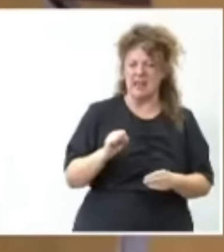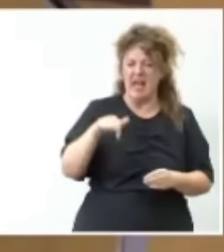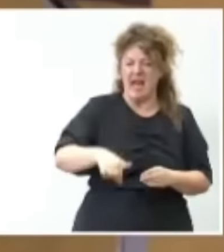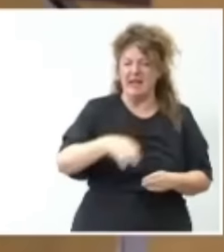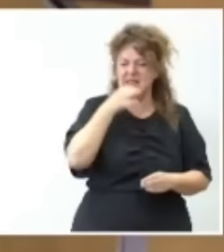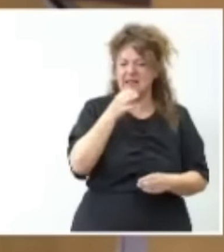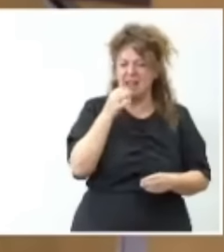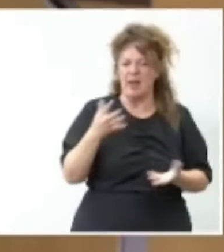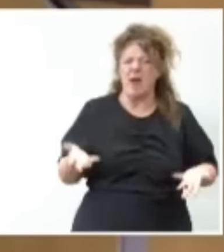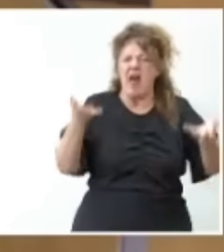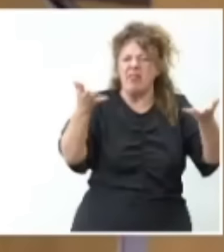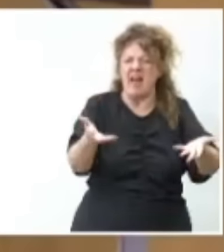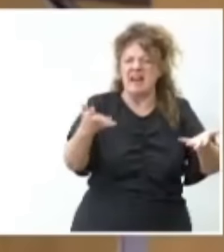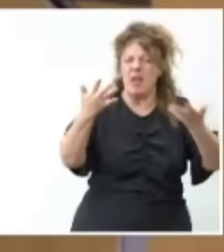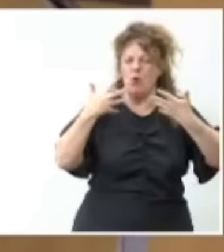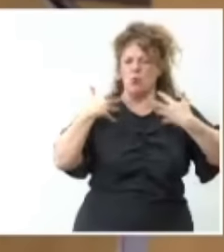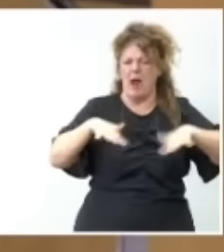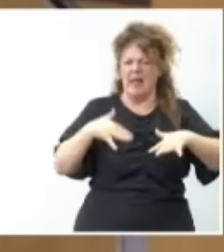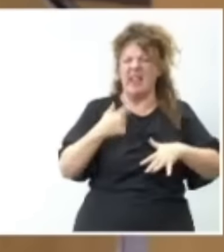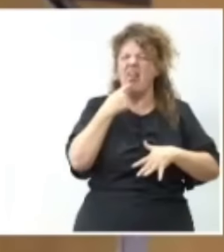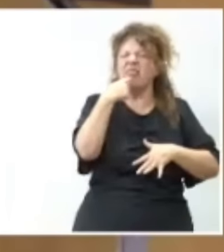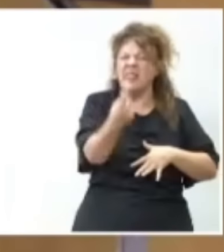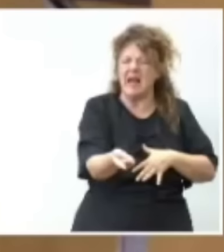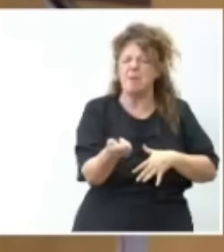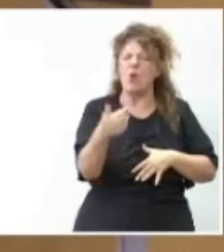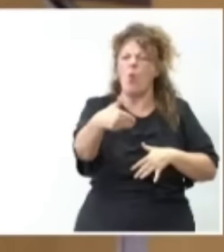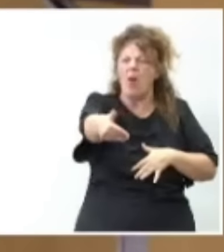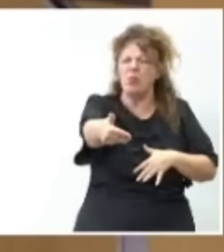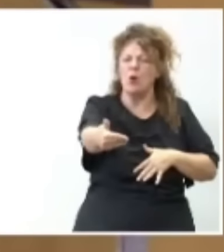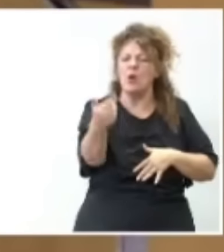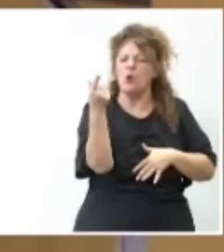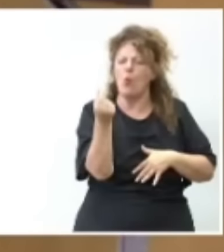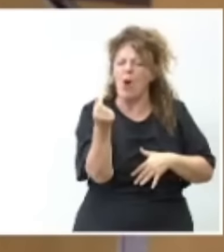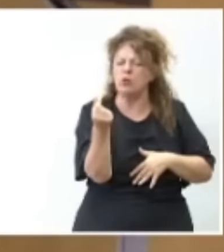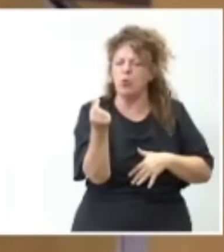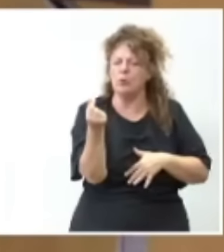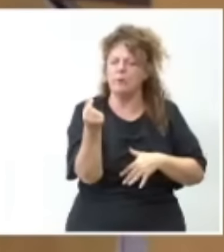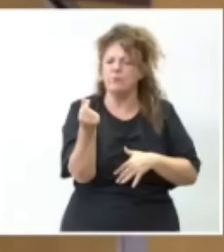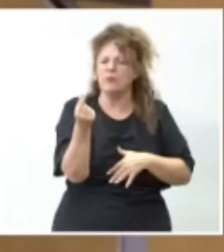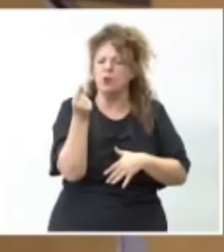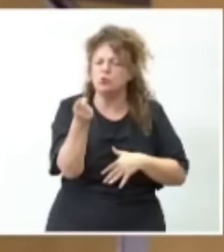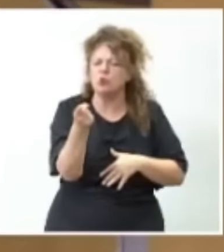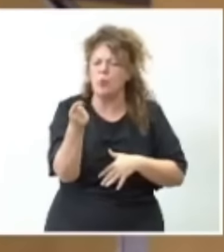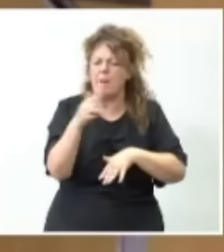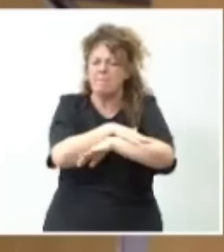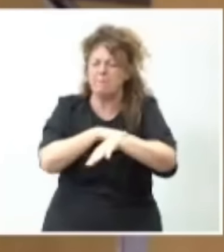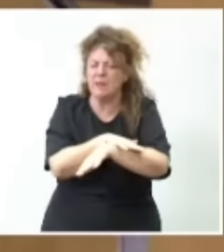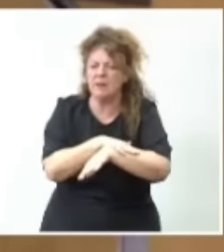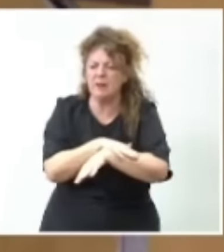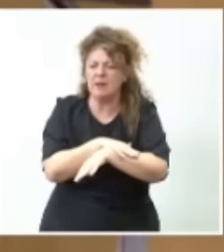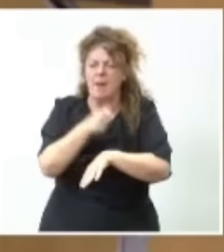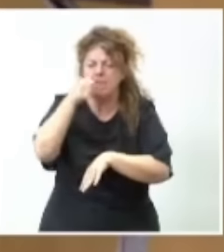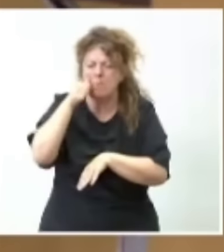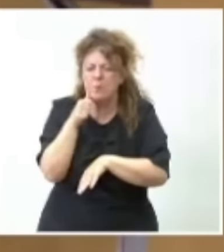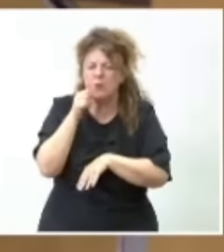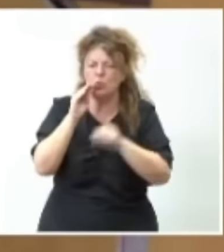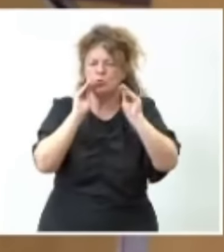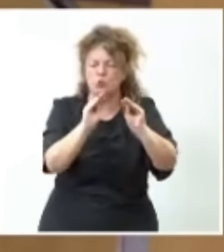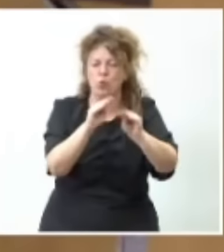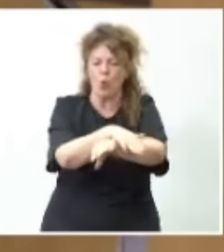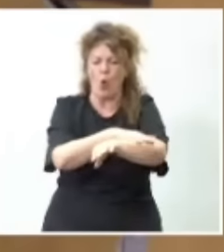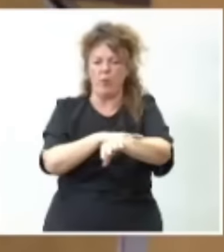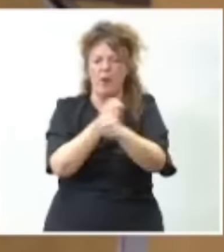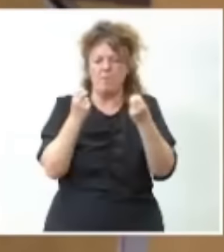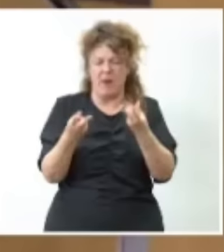para darle una alegría. Dígame cuándo y cuánto va a poner su ministerio, Pedro Sánchez y su gobierno